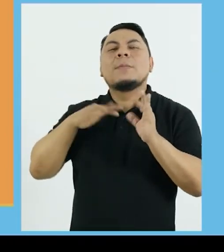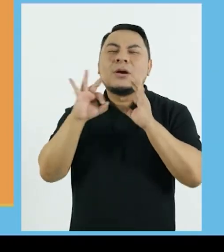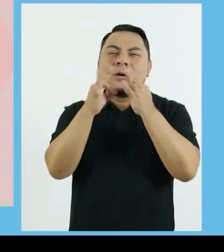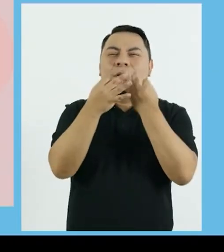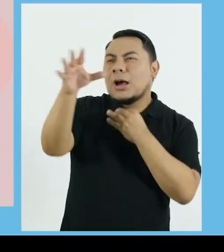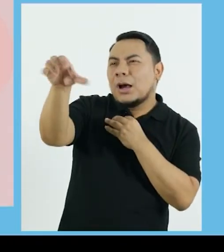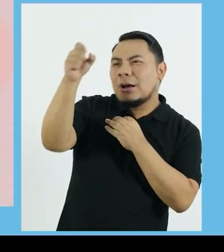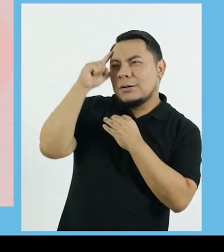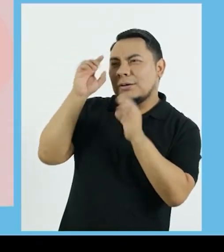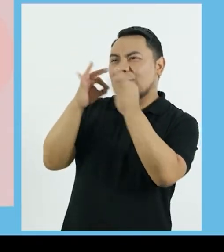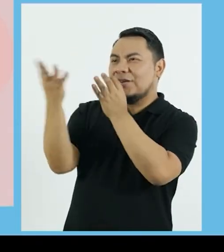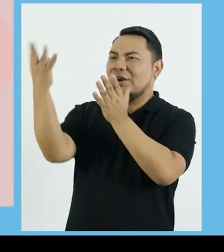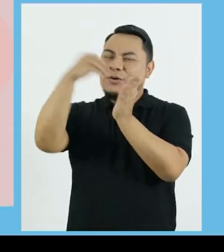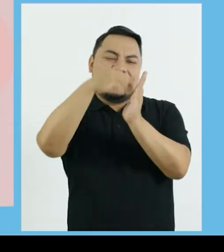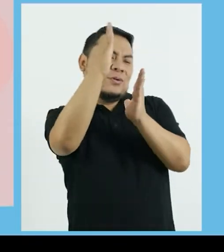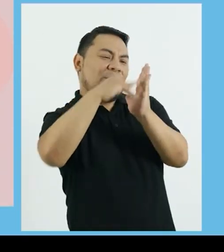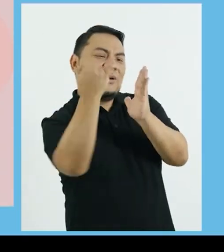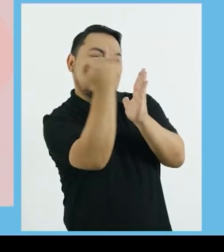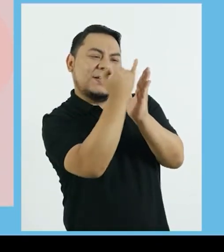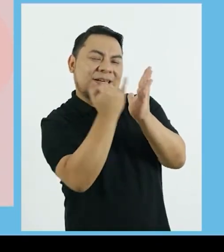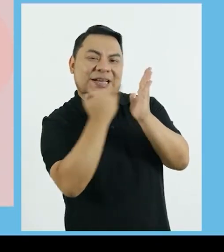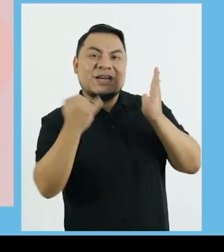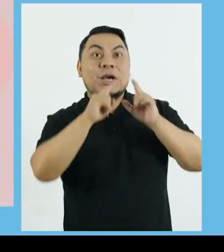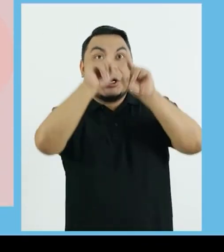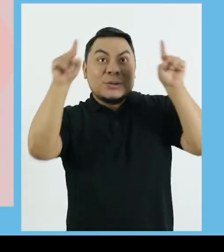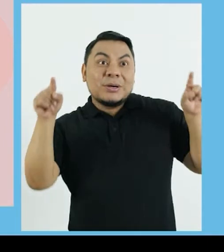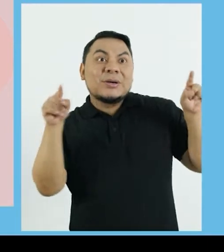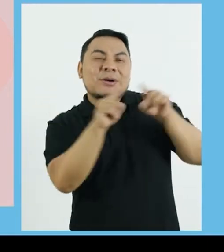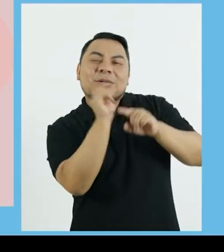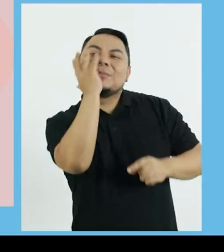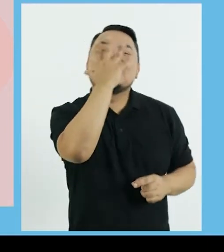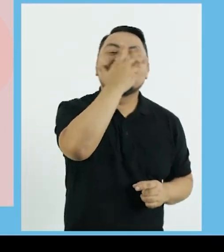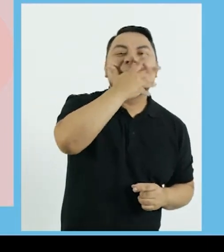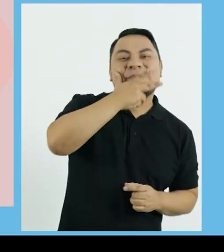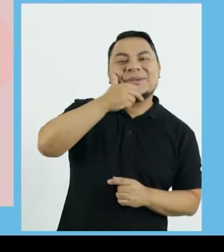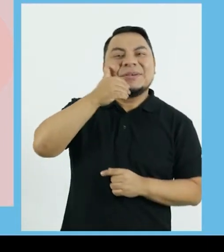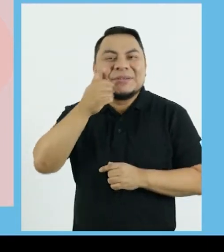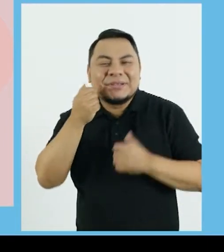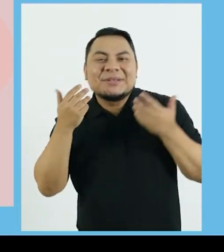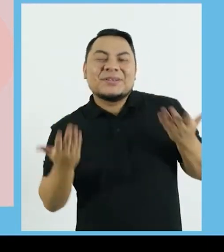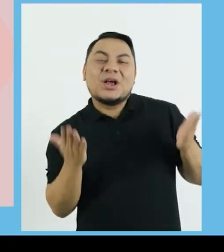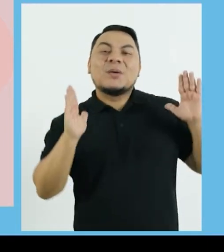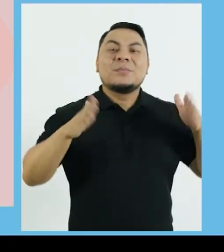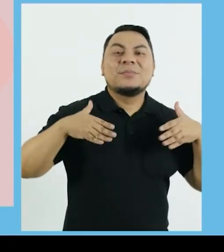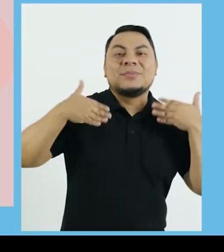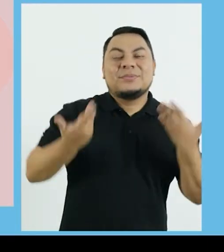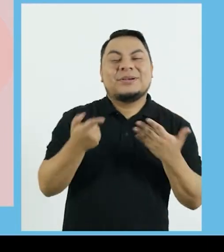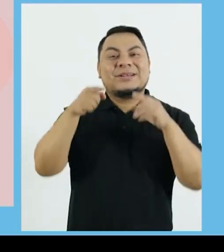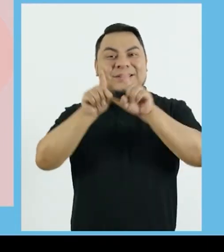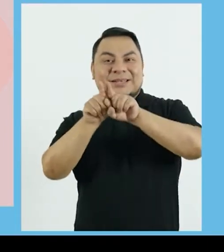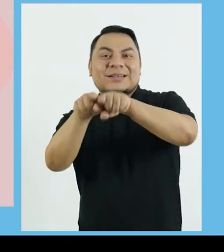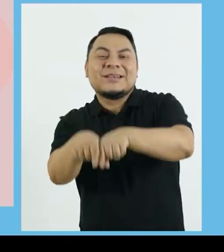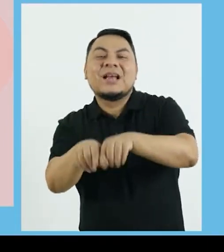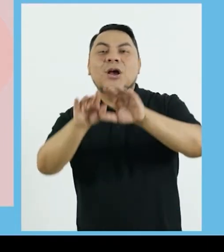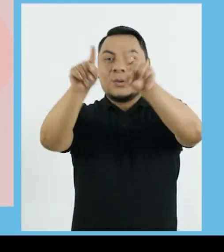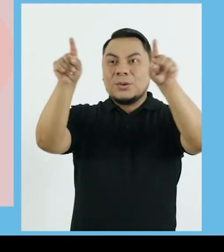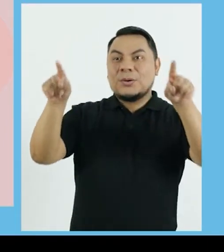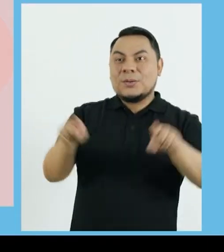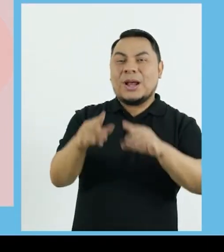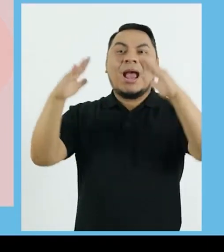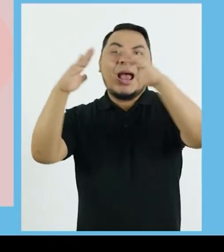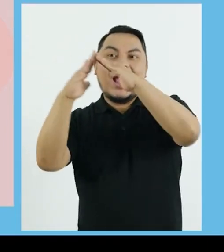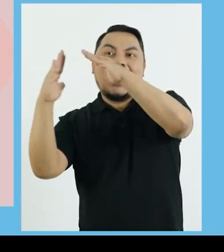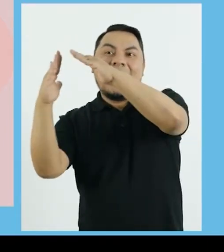Es Pintaré a mi familia Será un cuadro muy hermoso Lo